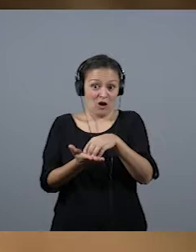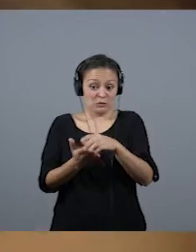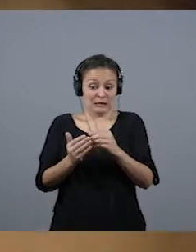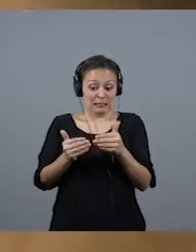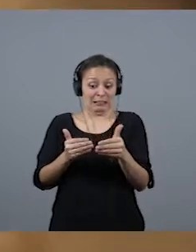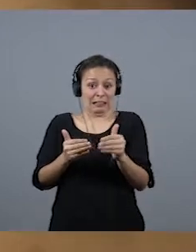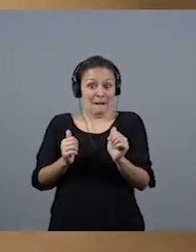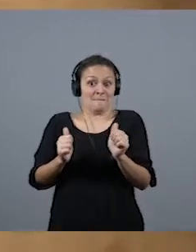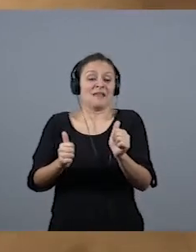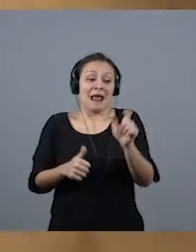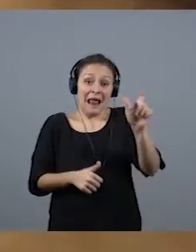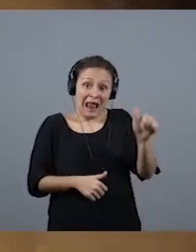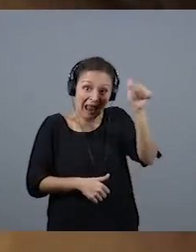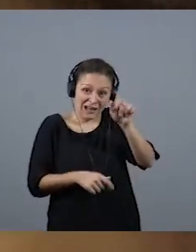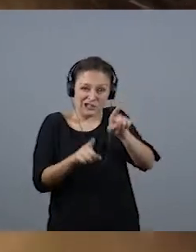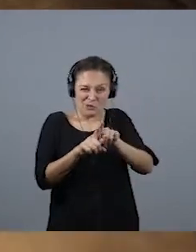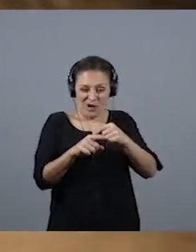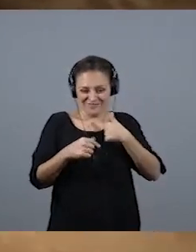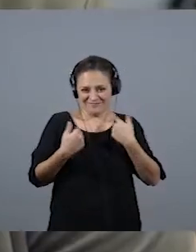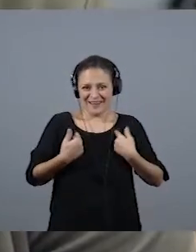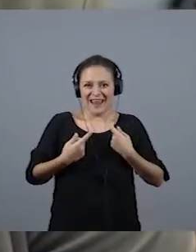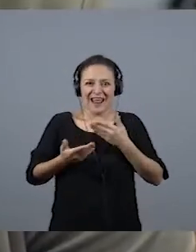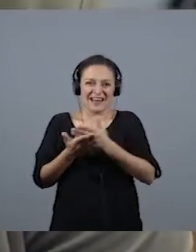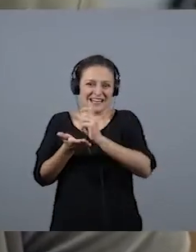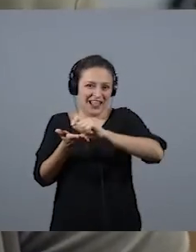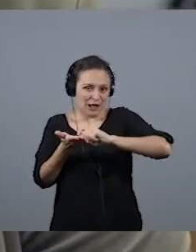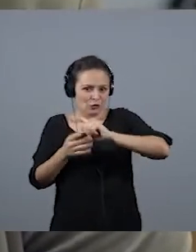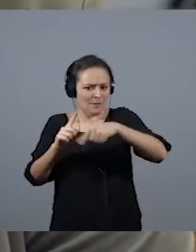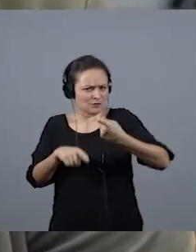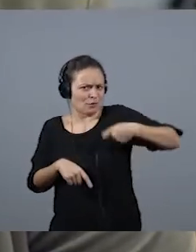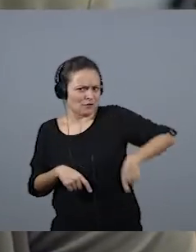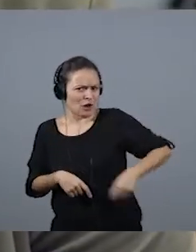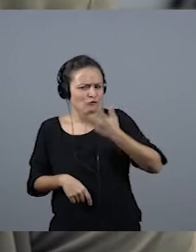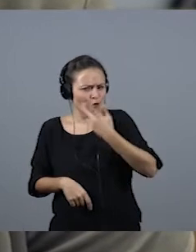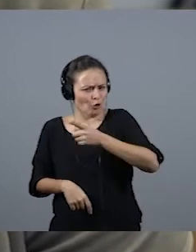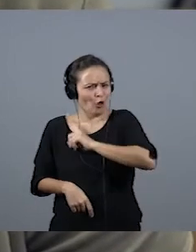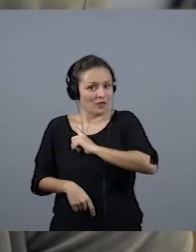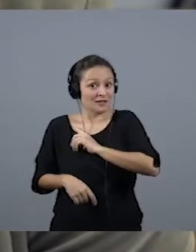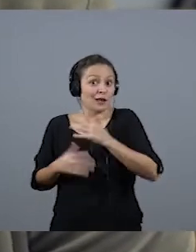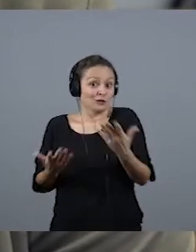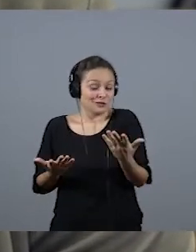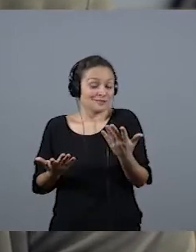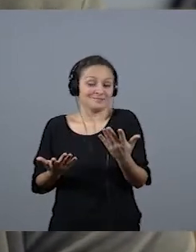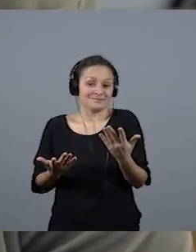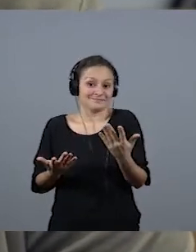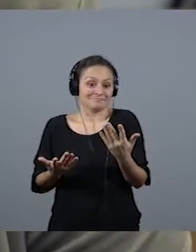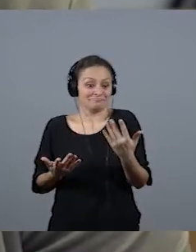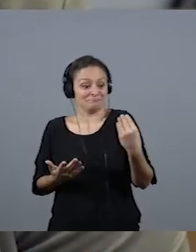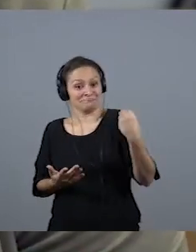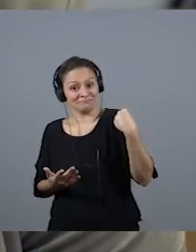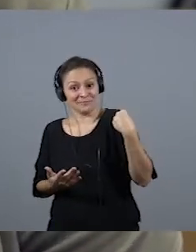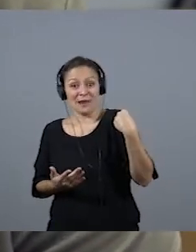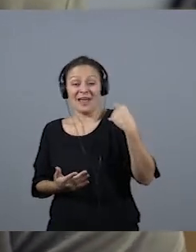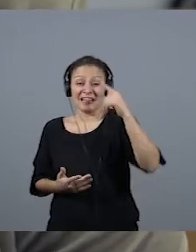conocía como redactora, me conocía como profesional. Y realicé la primera